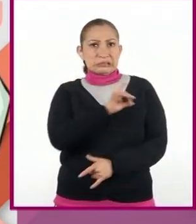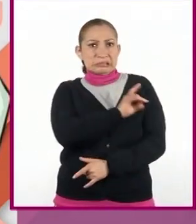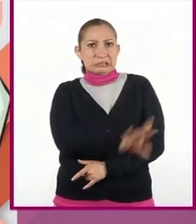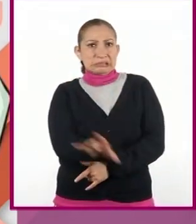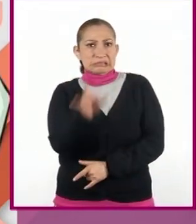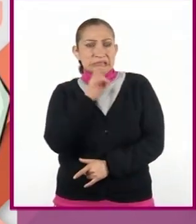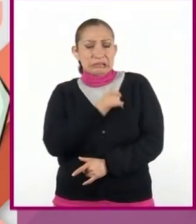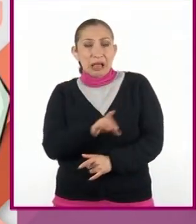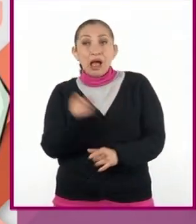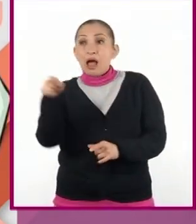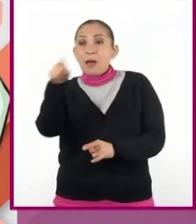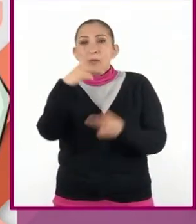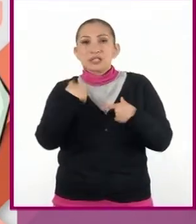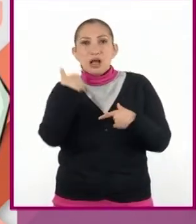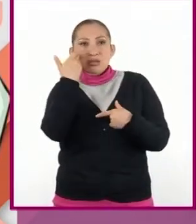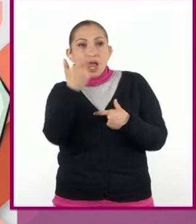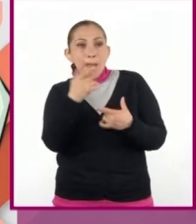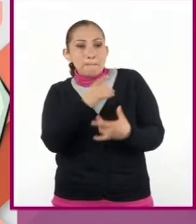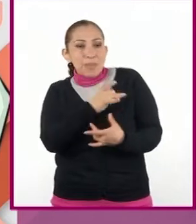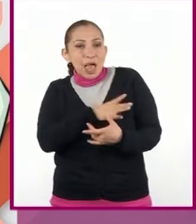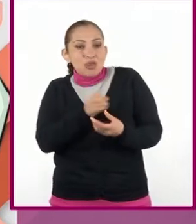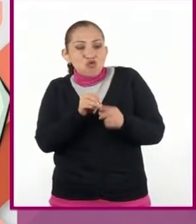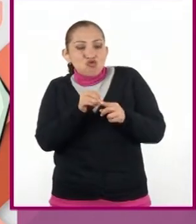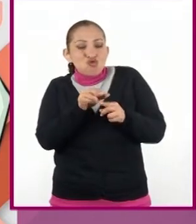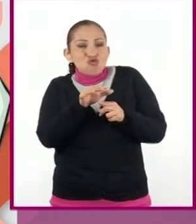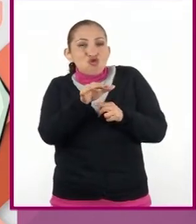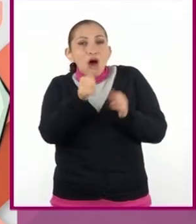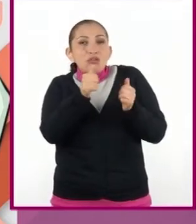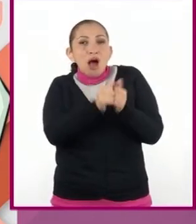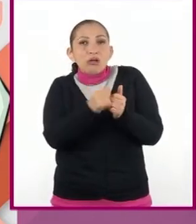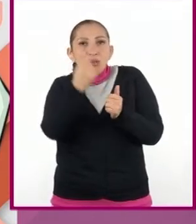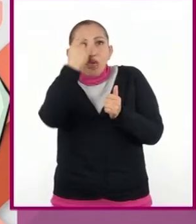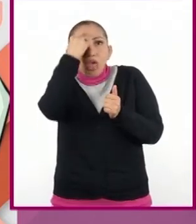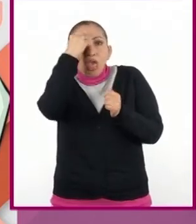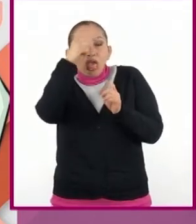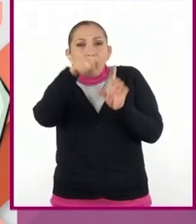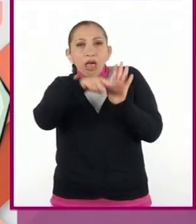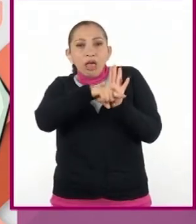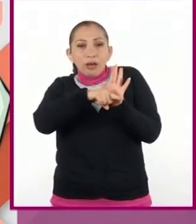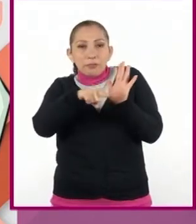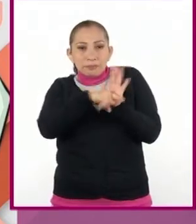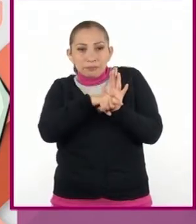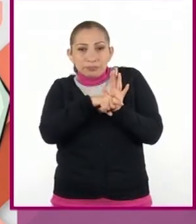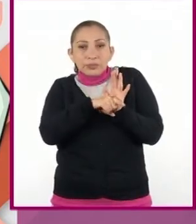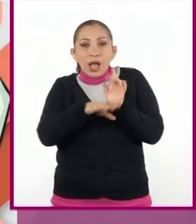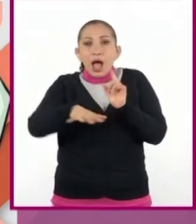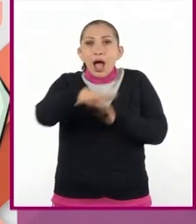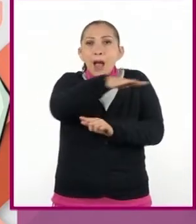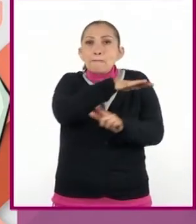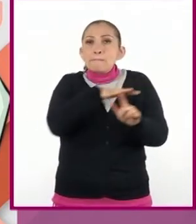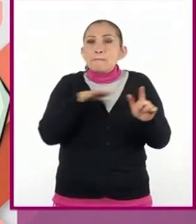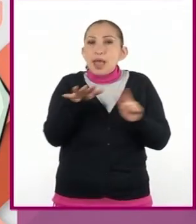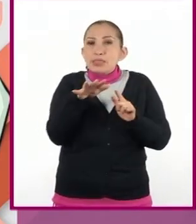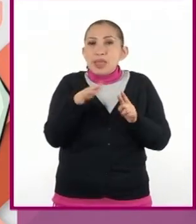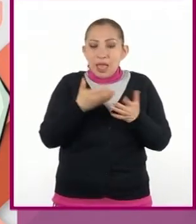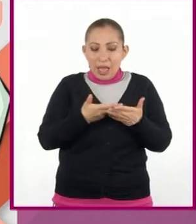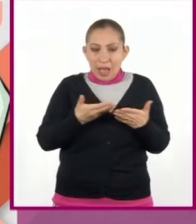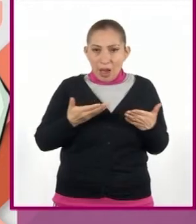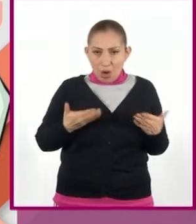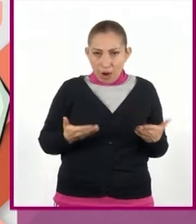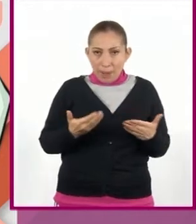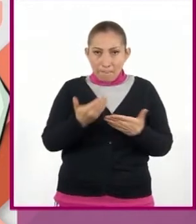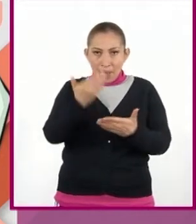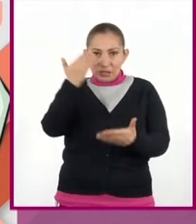El autor busca suscitar el miedo a partir de la sugestión negativa. Los ambientes se generan en presente,